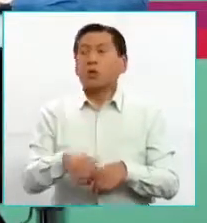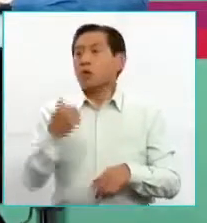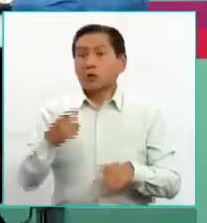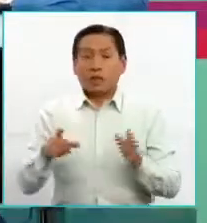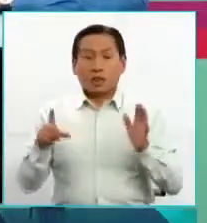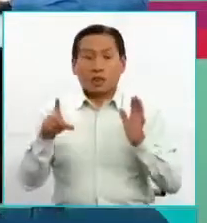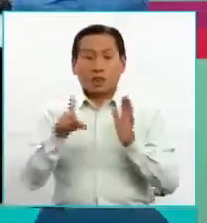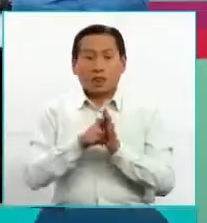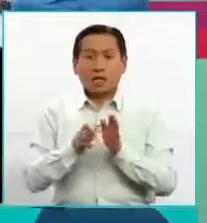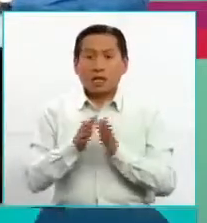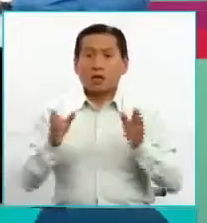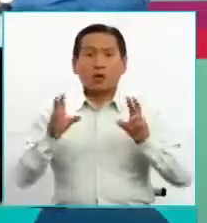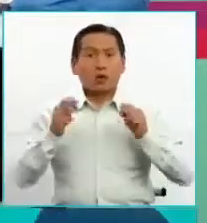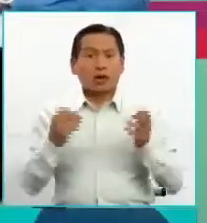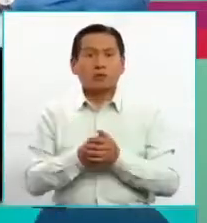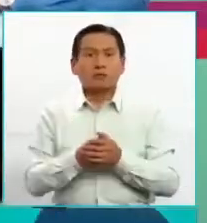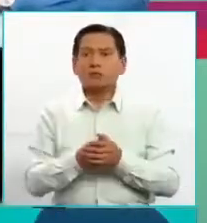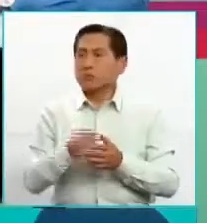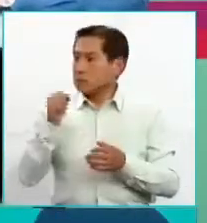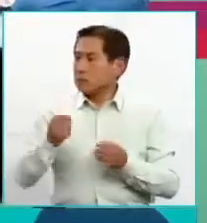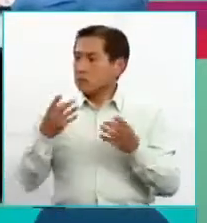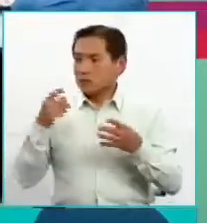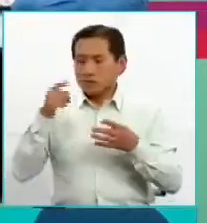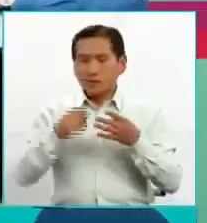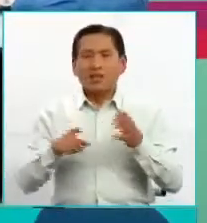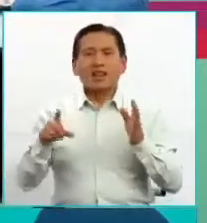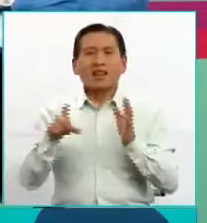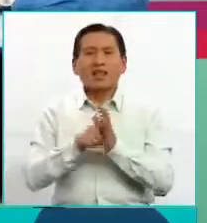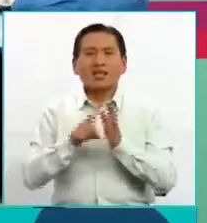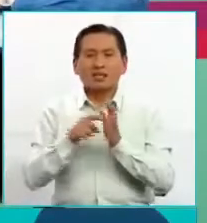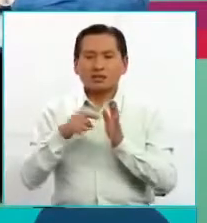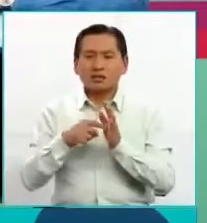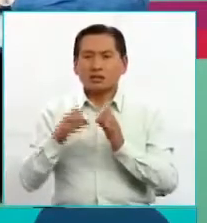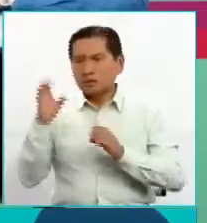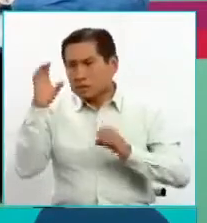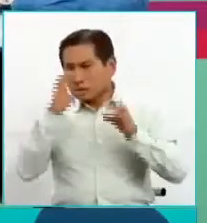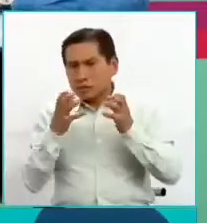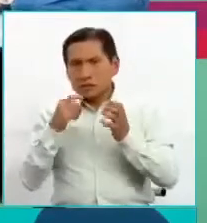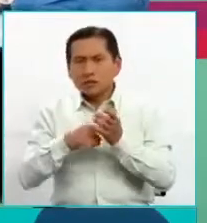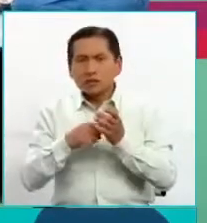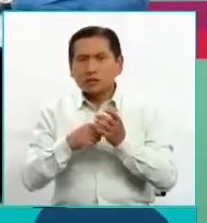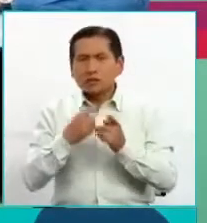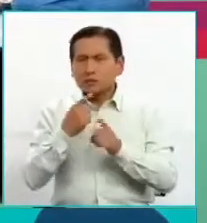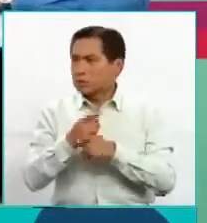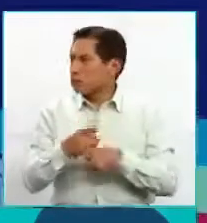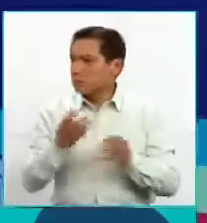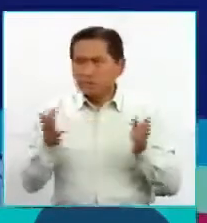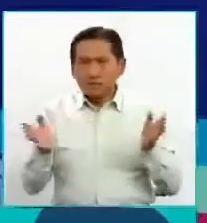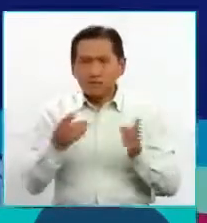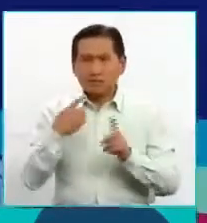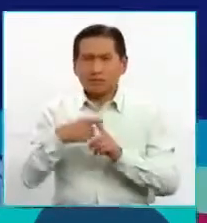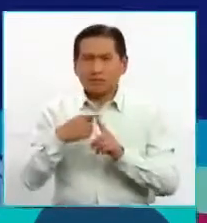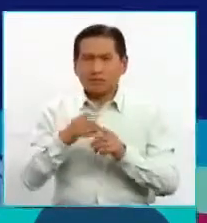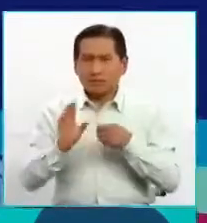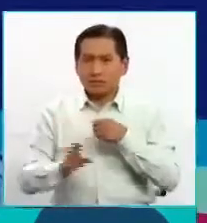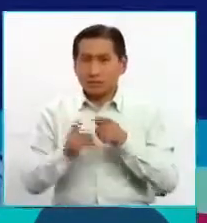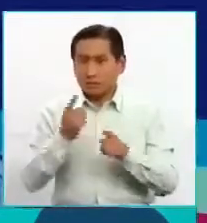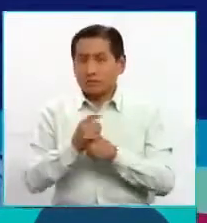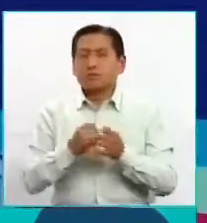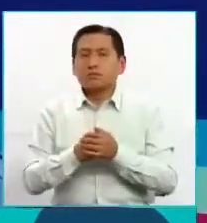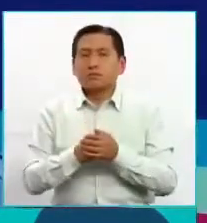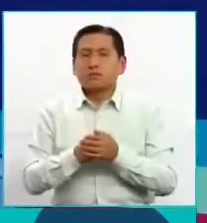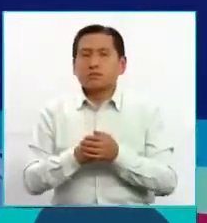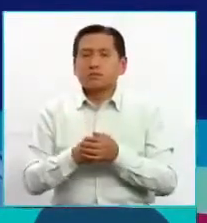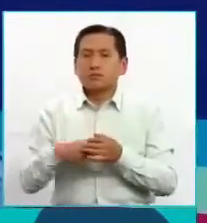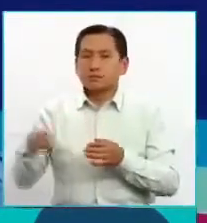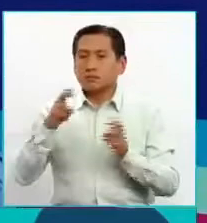una ley macro. Claro, y en muchos casos son leyes que buscan, digamos, patrimonialmente proteger y salvaguardar, no son